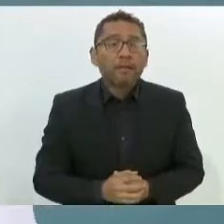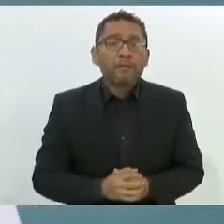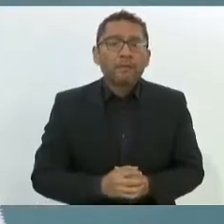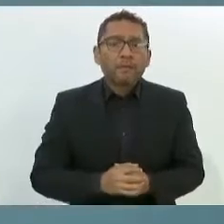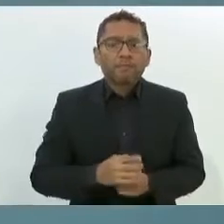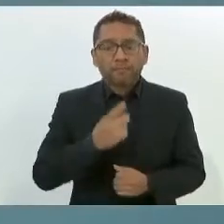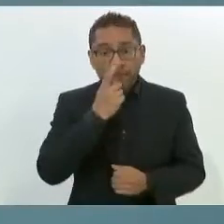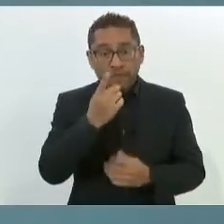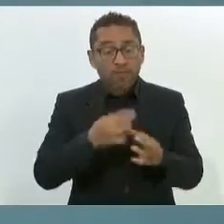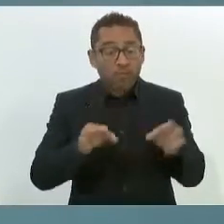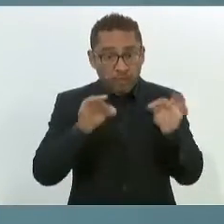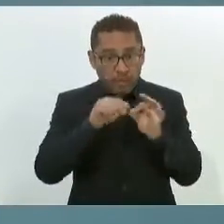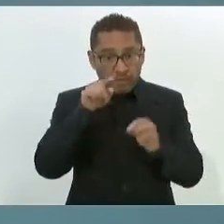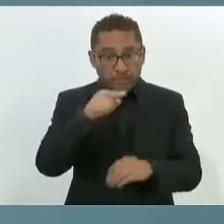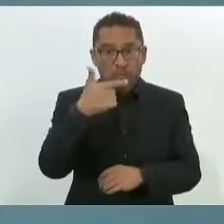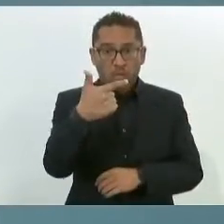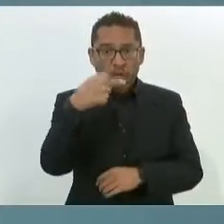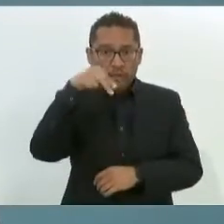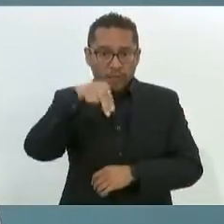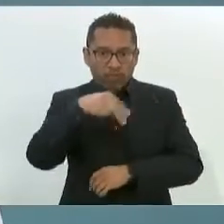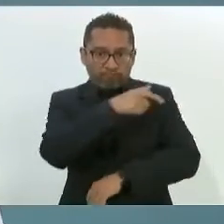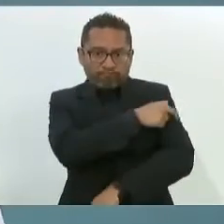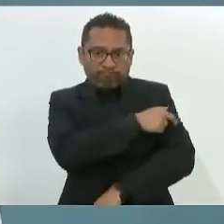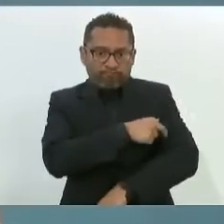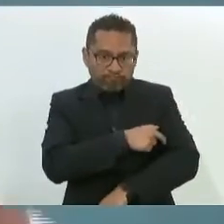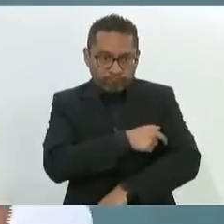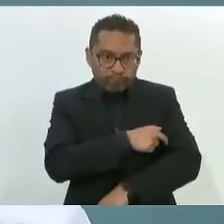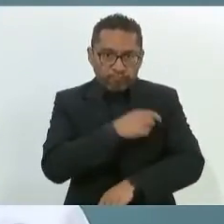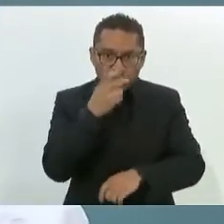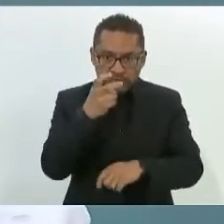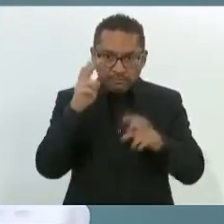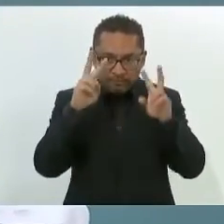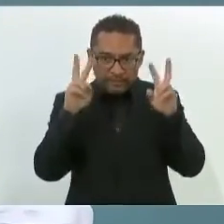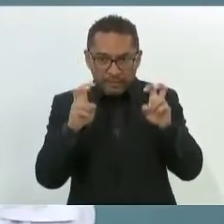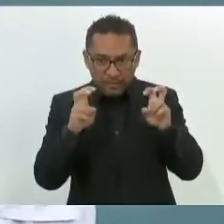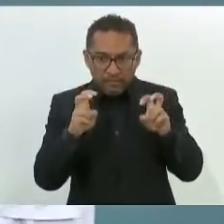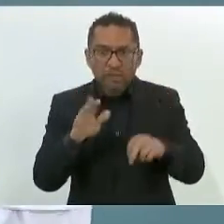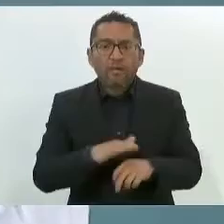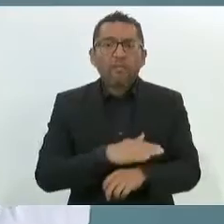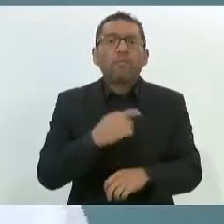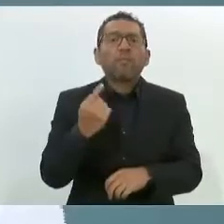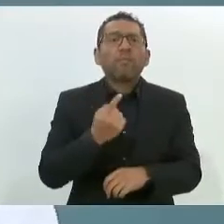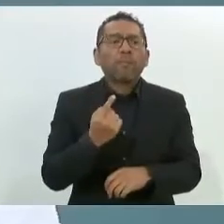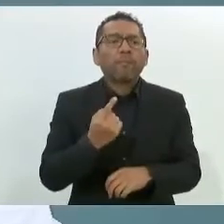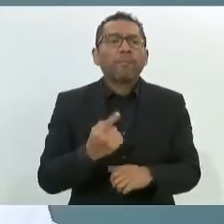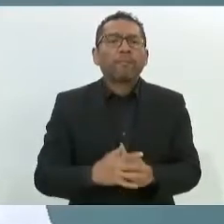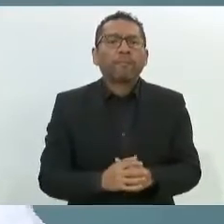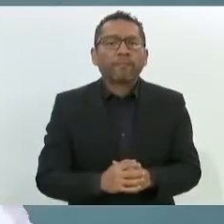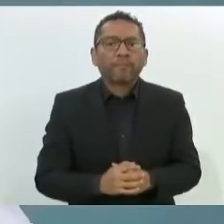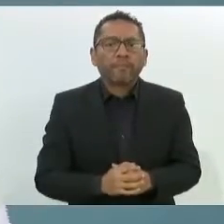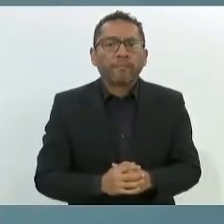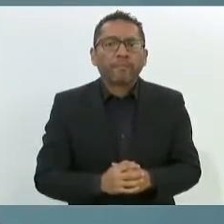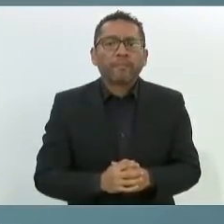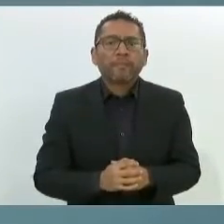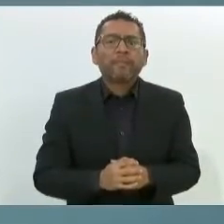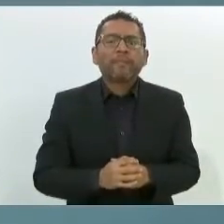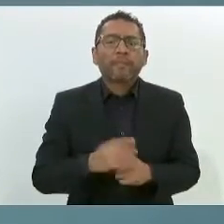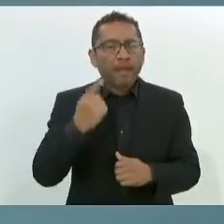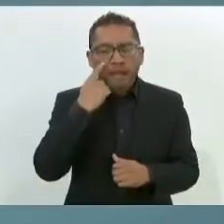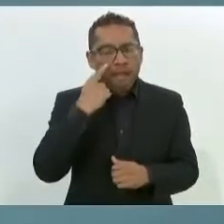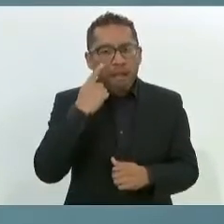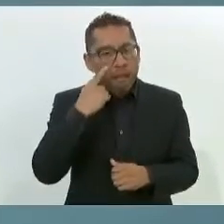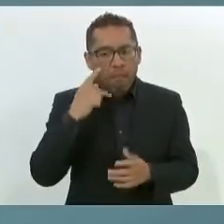tema de la Guardia Nacional, porque como lo hemos reflexionado en otras ocasiones, ha sido una